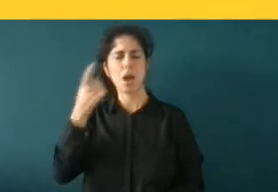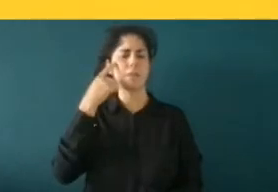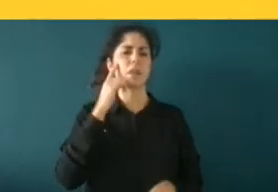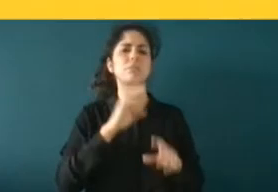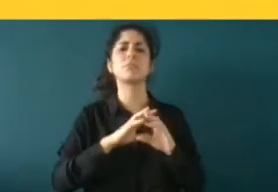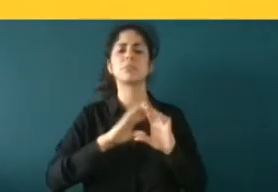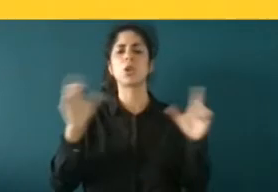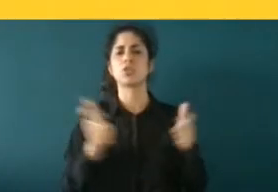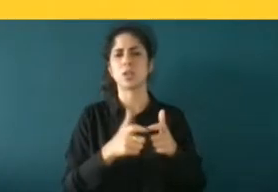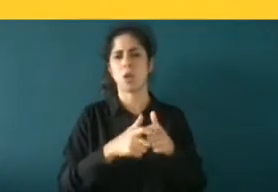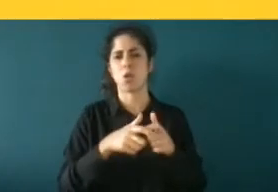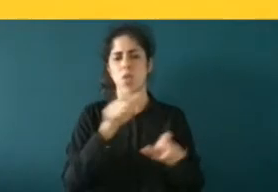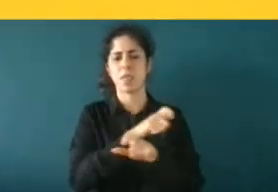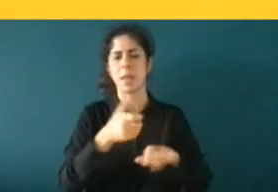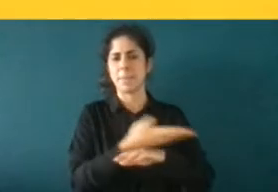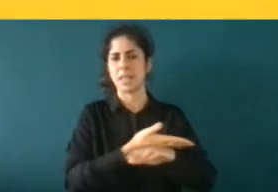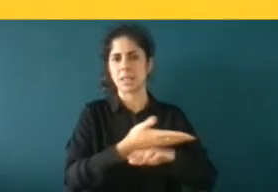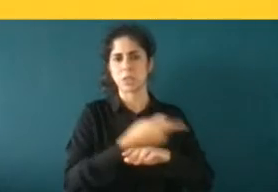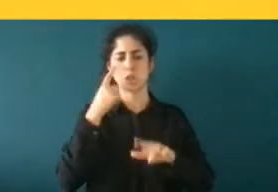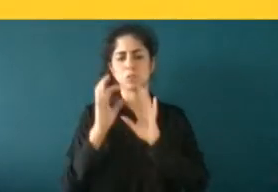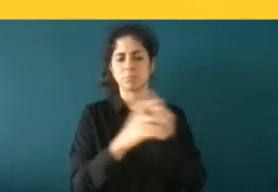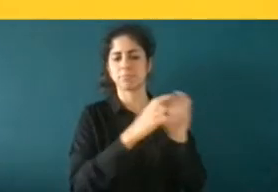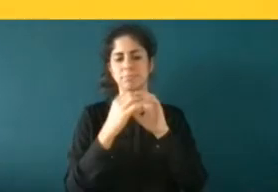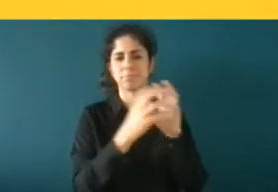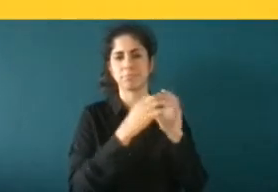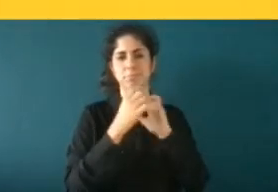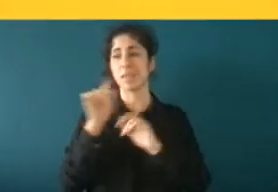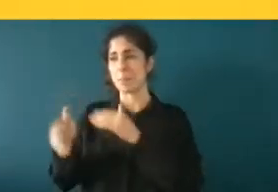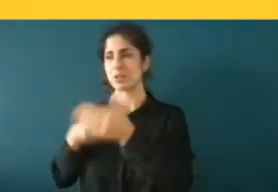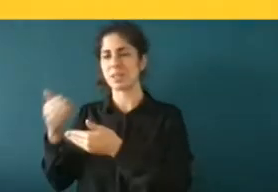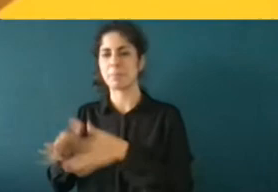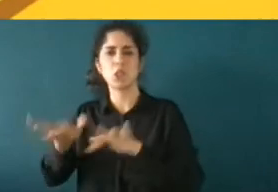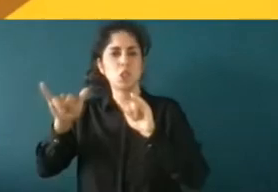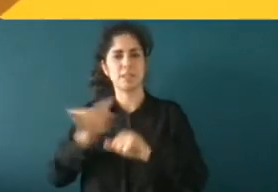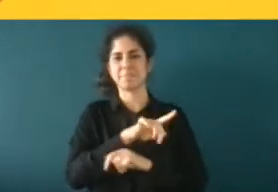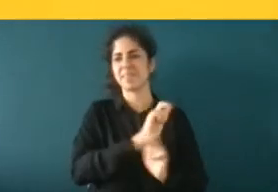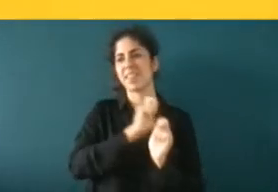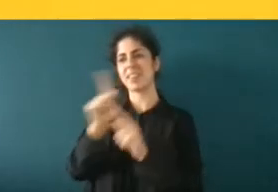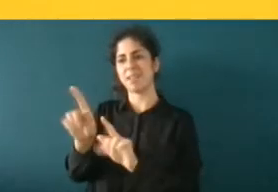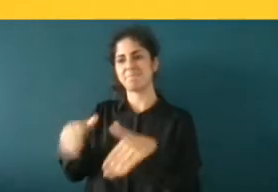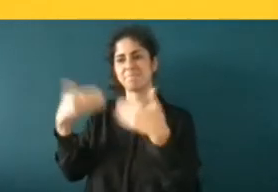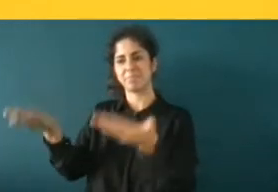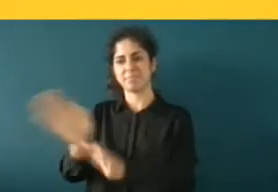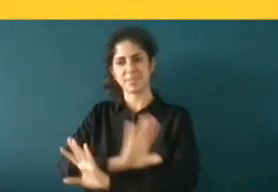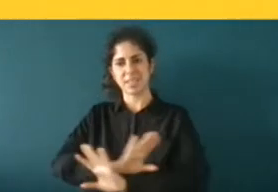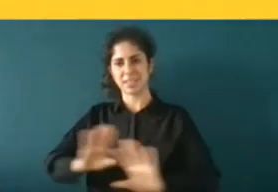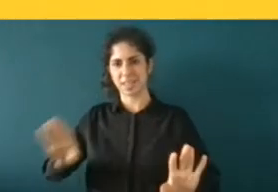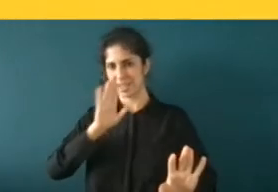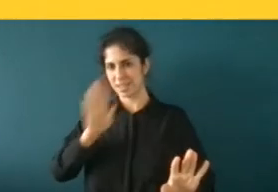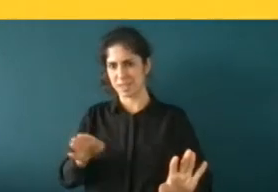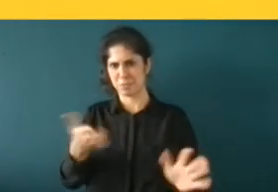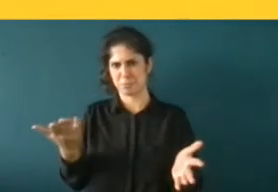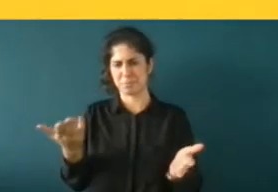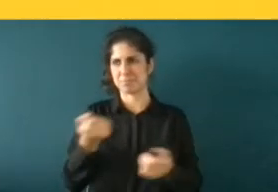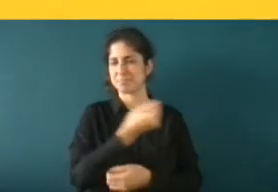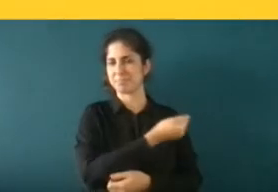simplemente por mi cara bonita el consejo de ministros me otorga la nacionalidad mientras tanto hay personas que